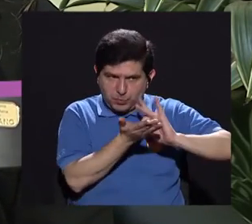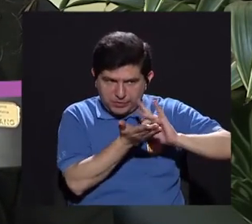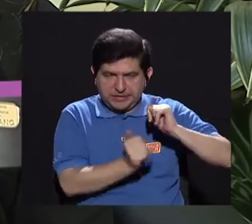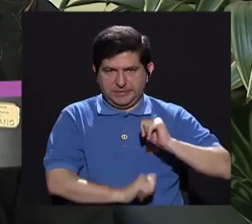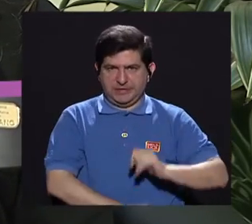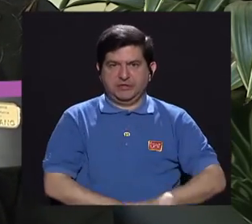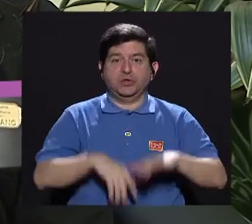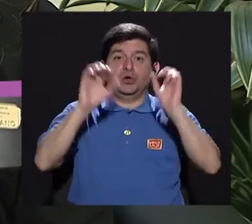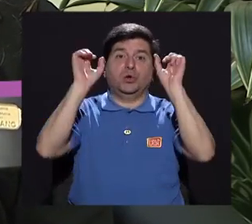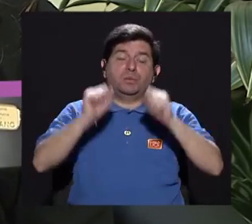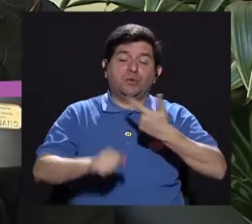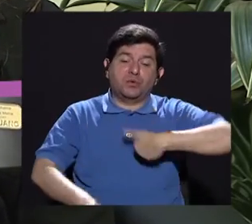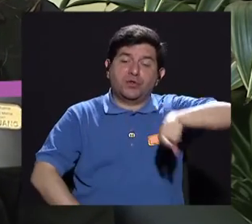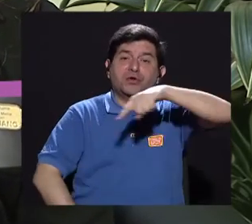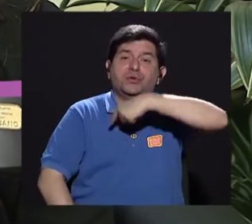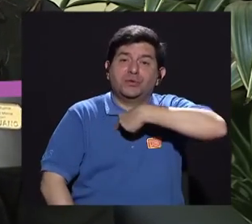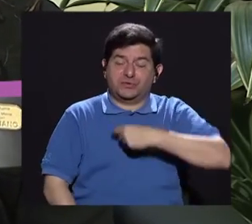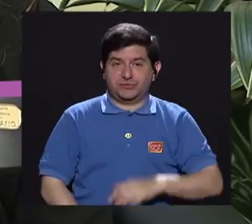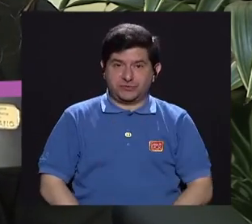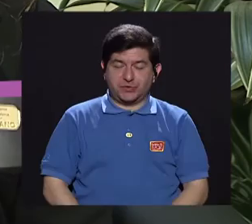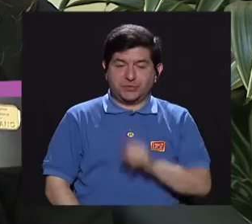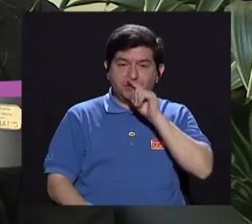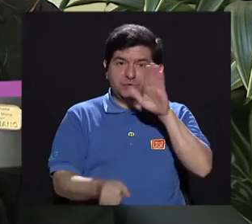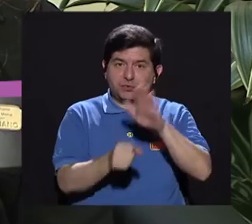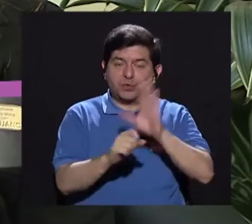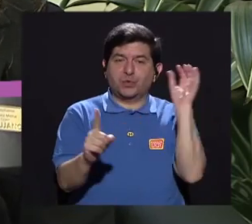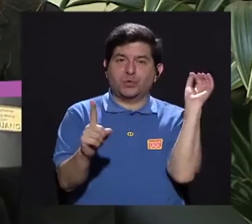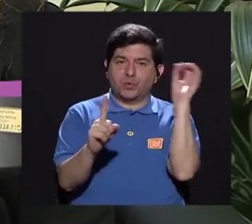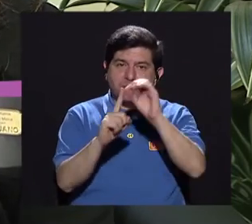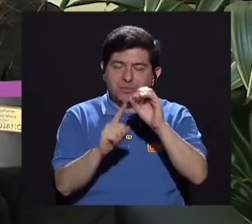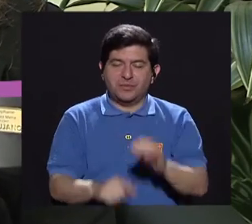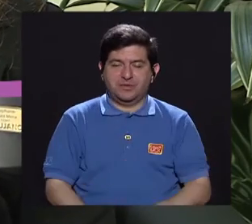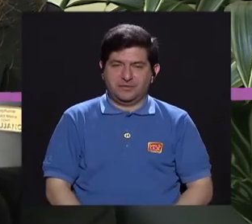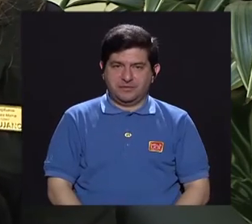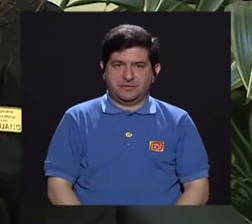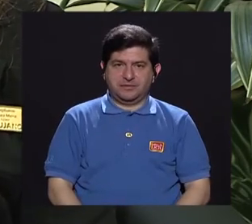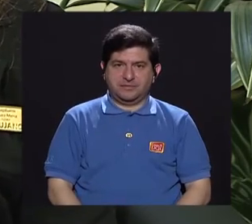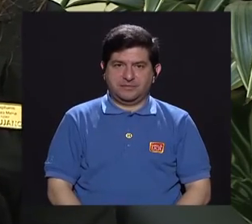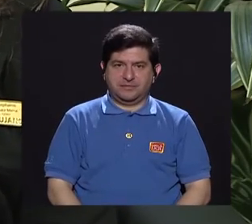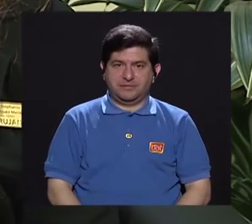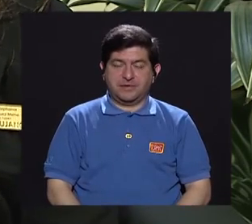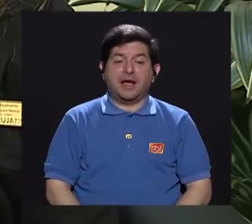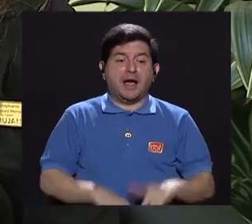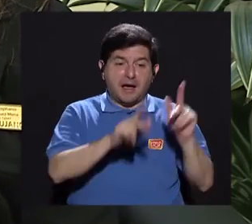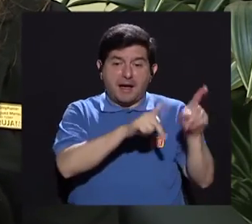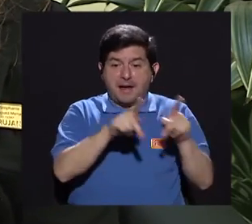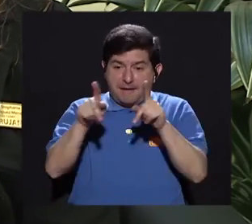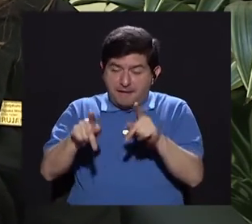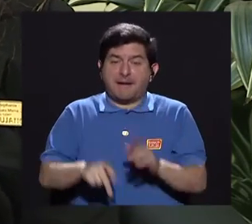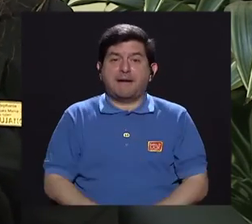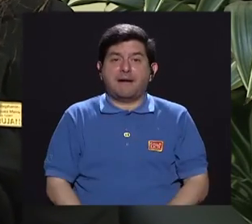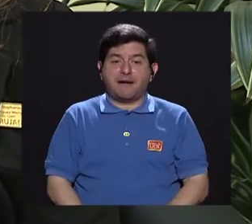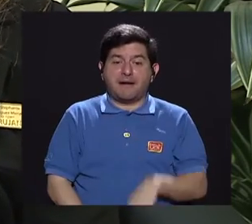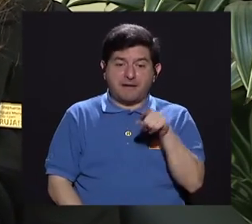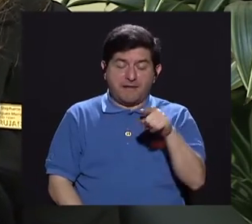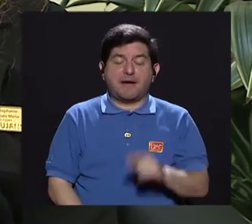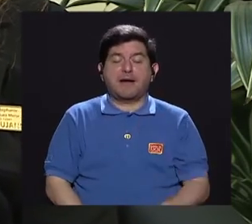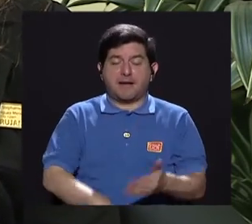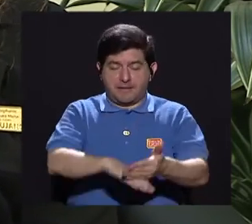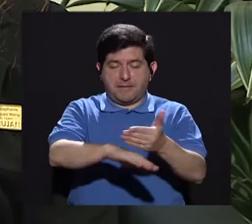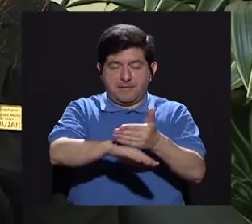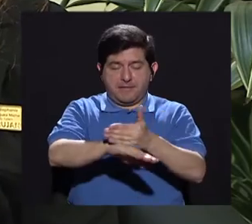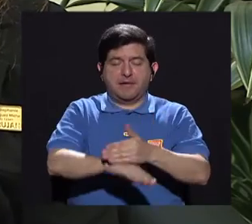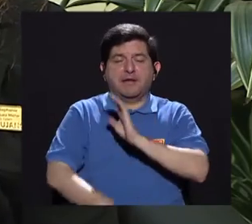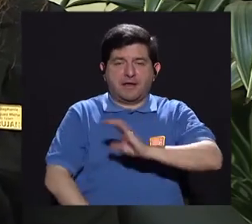para poder lograr el objetivo, ¿verdad?, llegar a las metas óptimas para que el paciente se mantenga una mejor